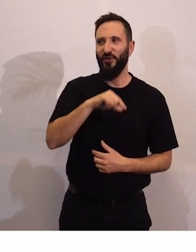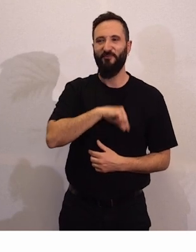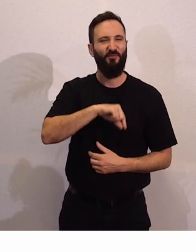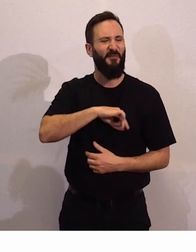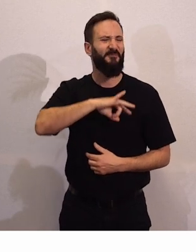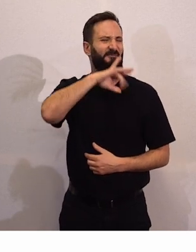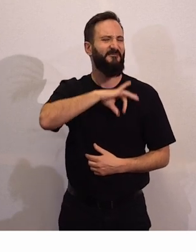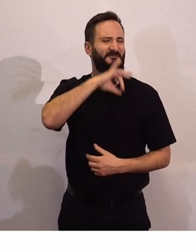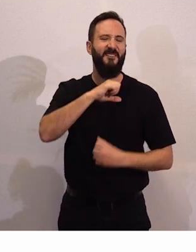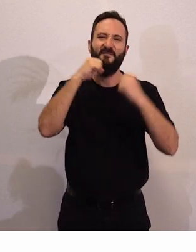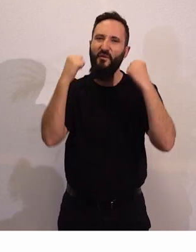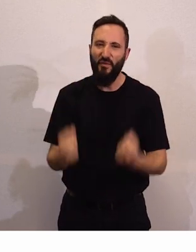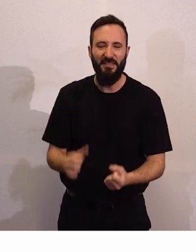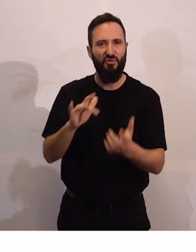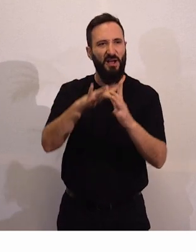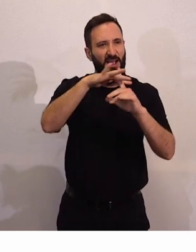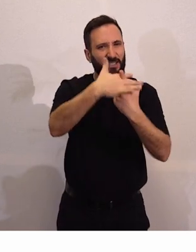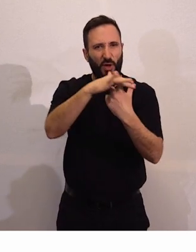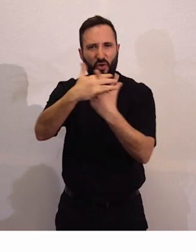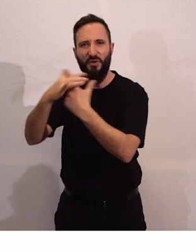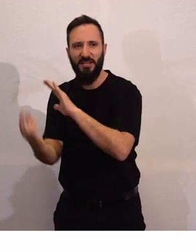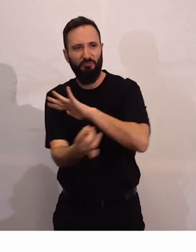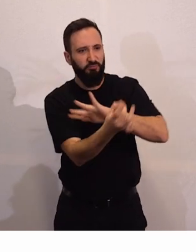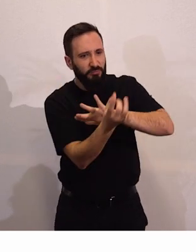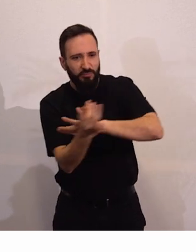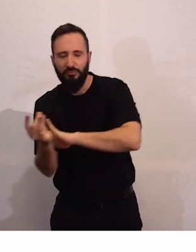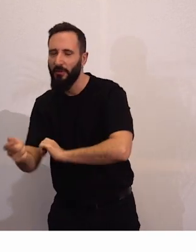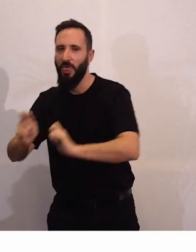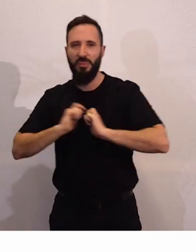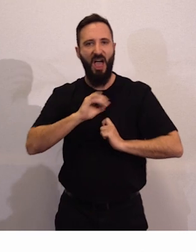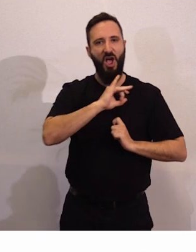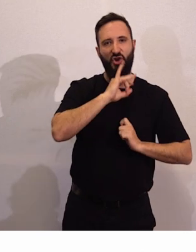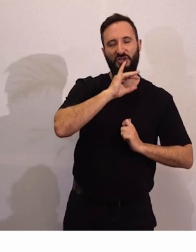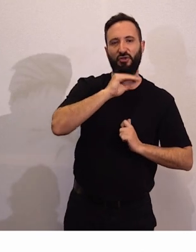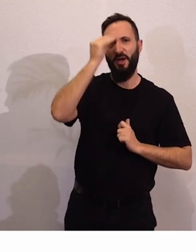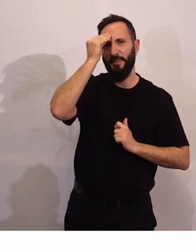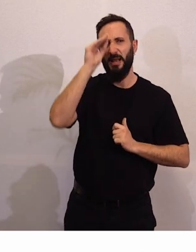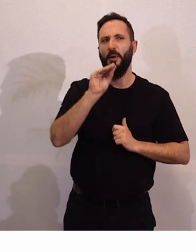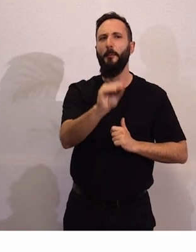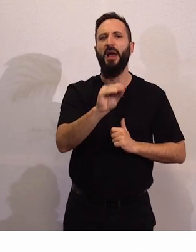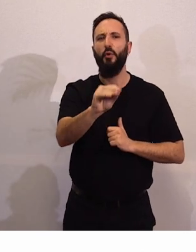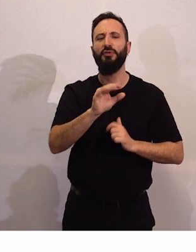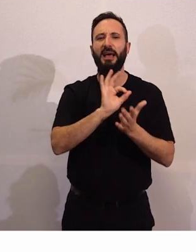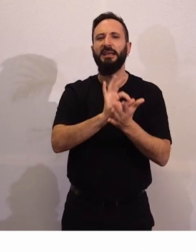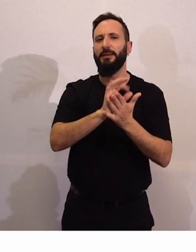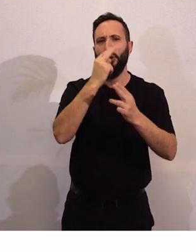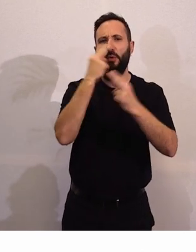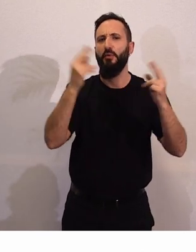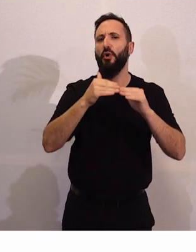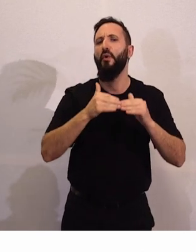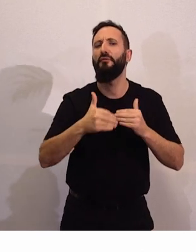todo lo que ha supuesto y te queríamos preguntar ¿qué futuro crees que le espera a este servicio público?